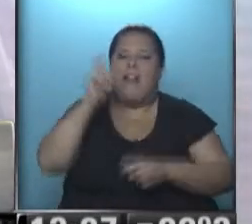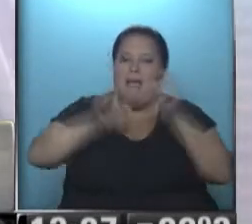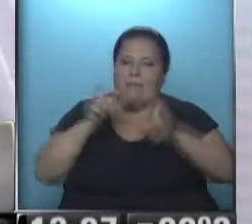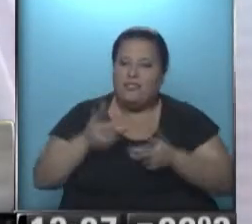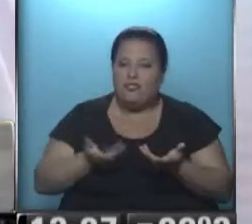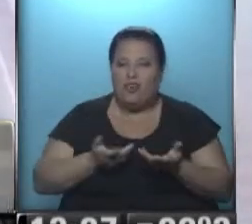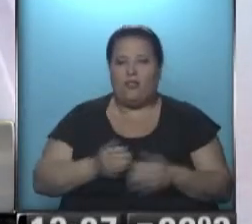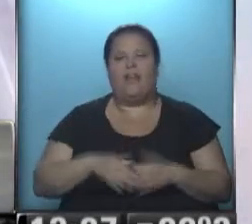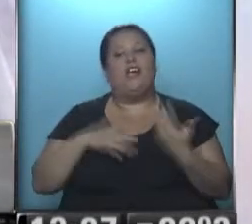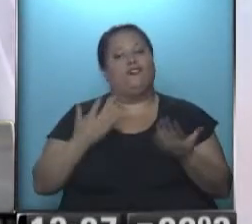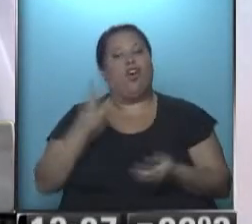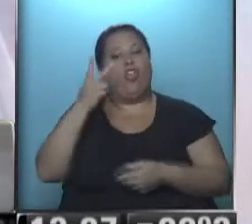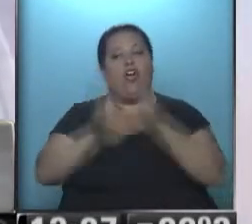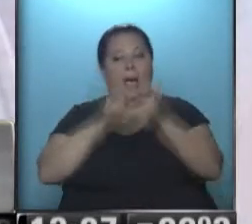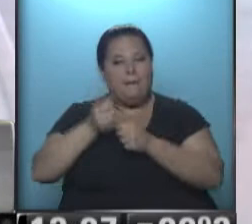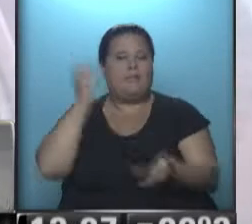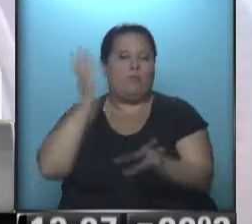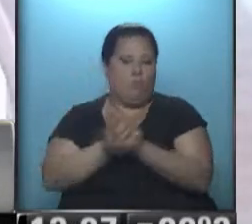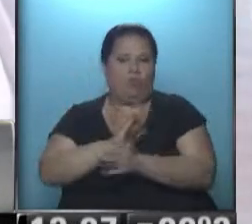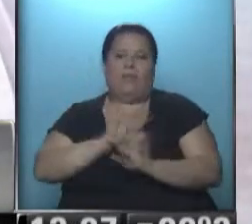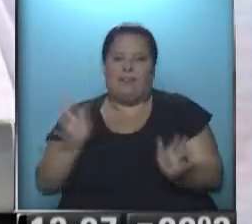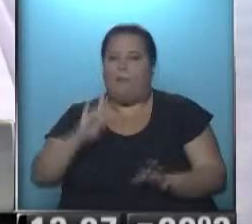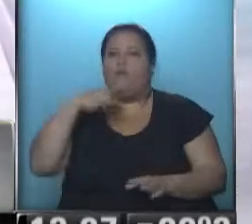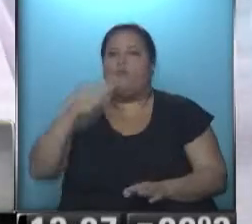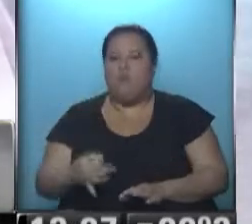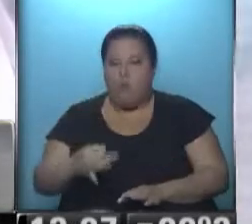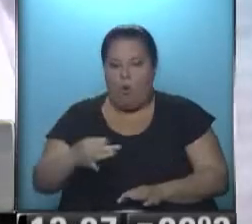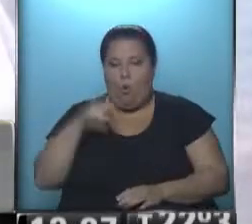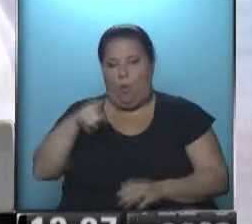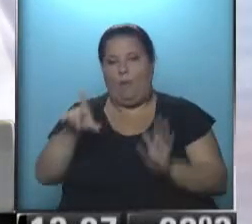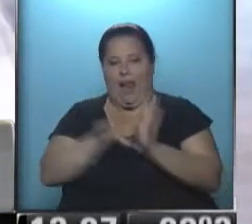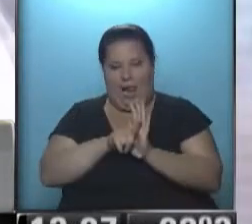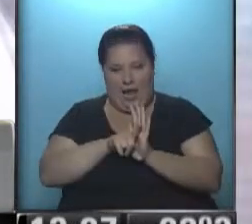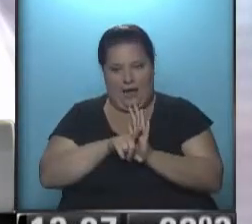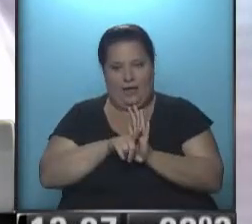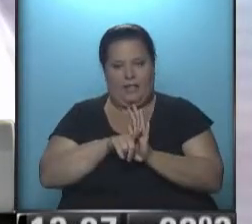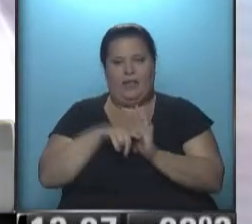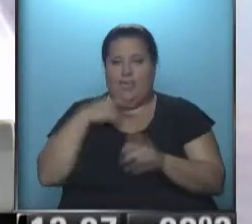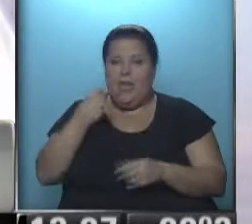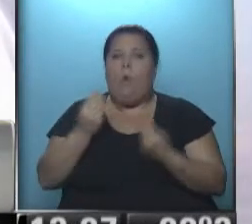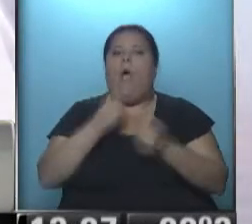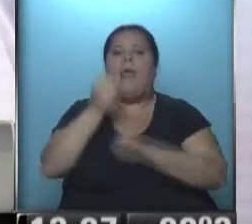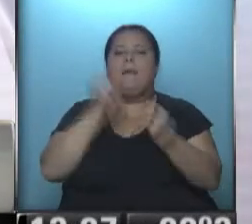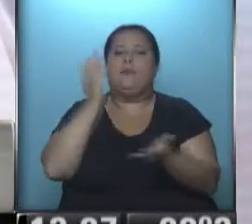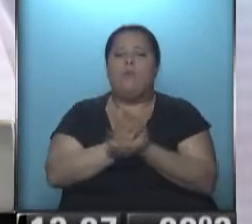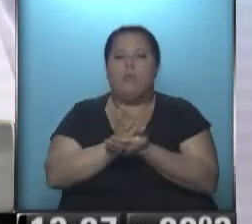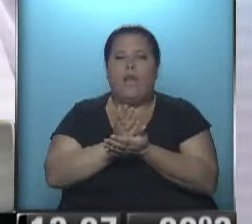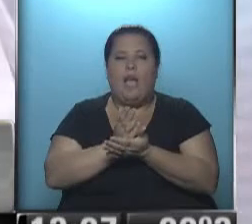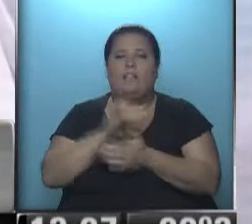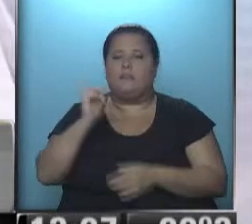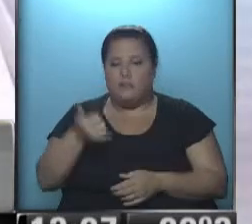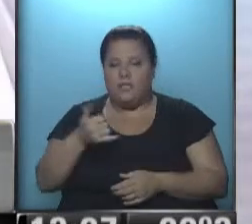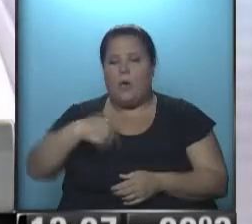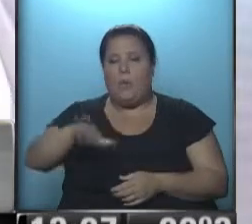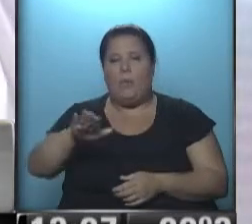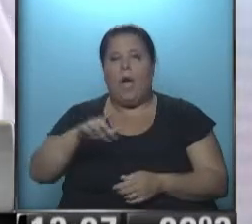como corresponde y ya hay dos empresas que están siendo multadas por incumplimiento de esta normativa. ¿Querés decirles cuáles son las empresas que multaron? Sí,